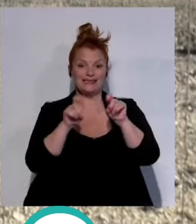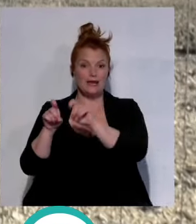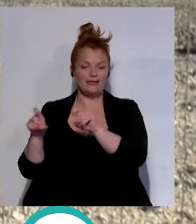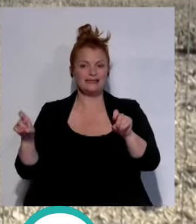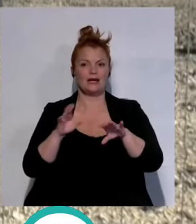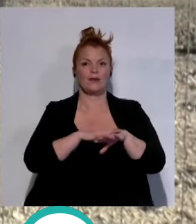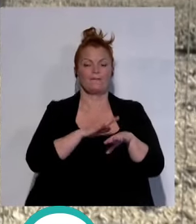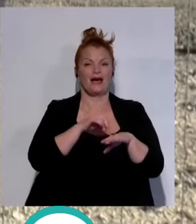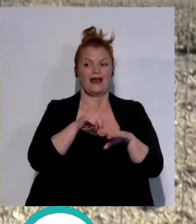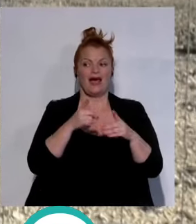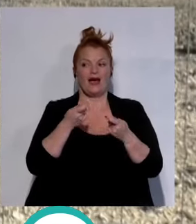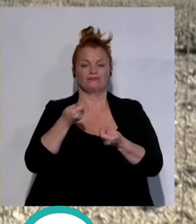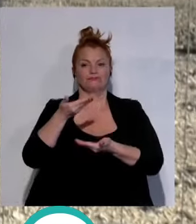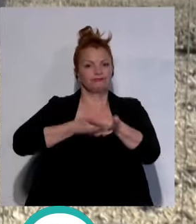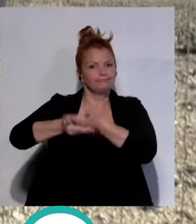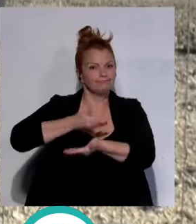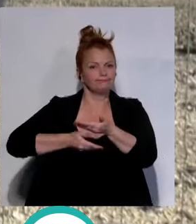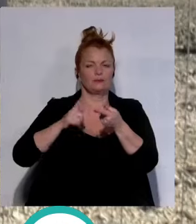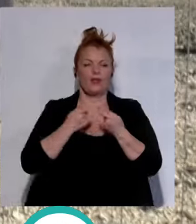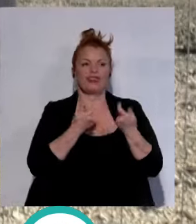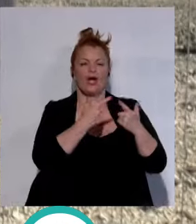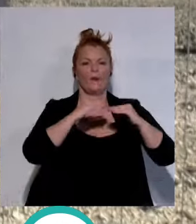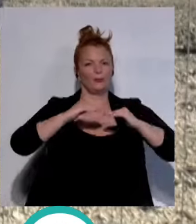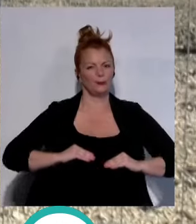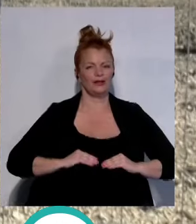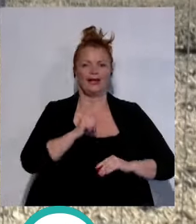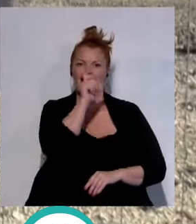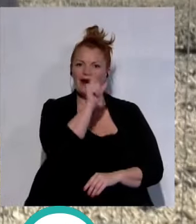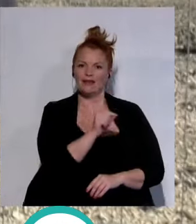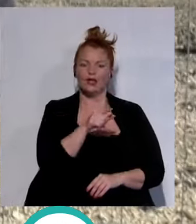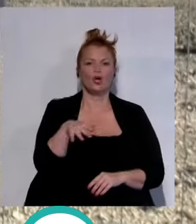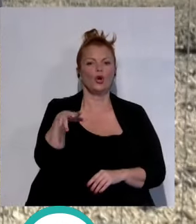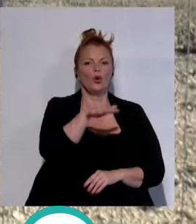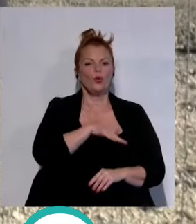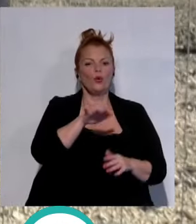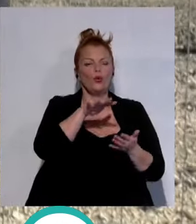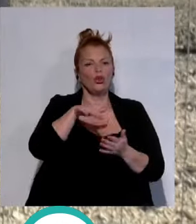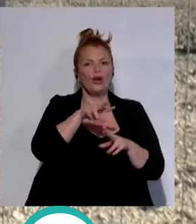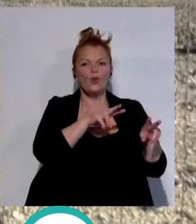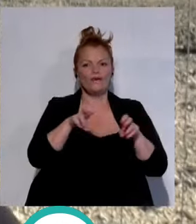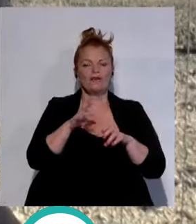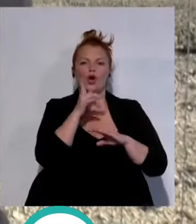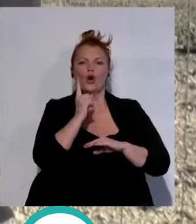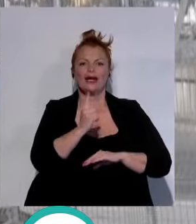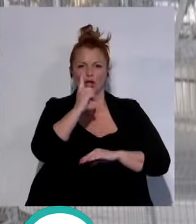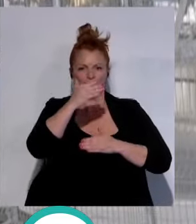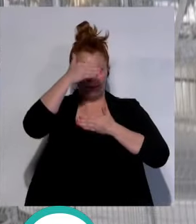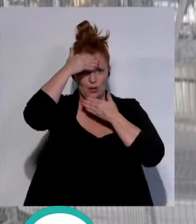la posición rorro le puede dar un alivio a Algeciras y un punto nuevo de conectividad con el norte de Marruecos